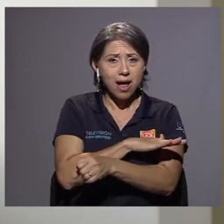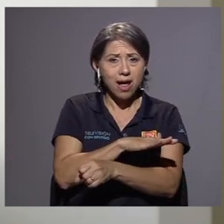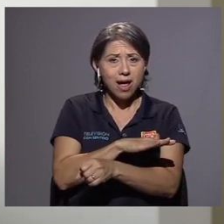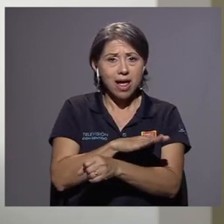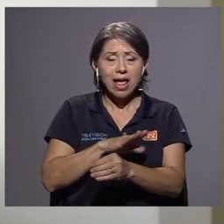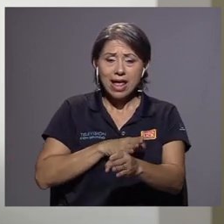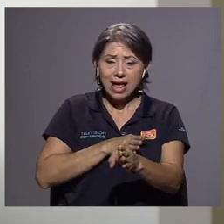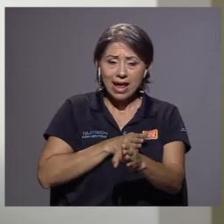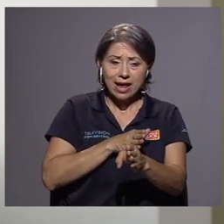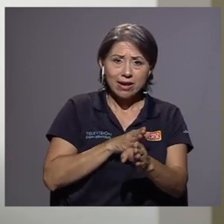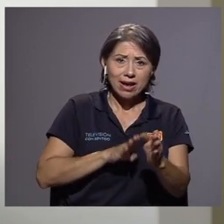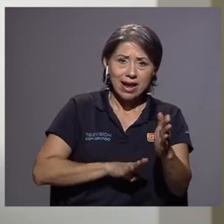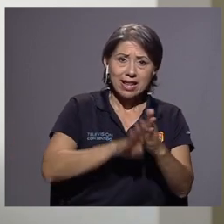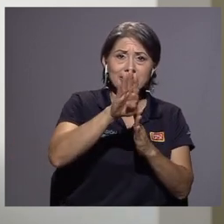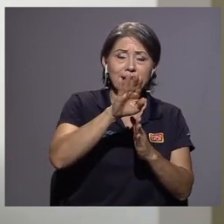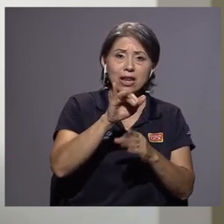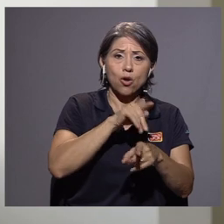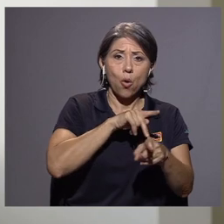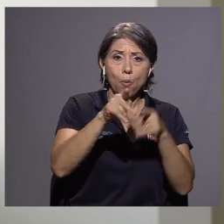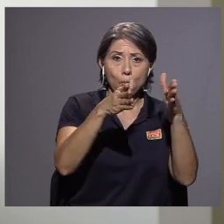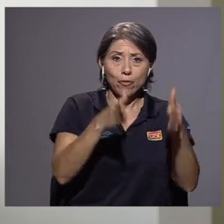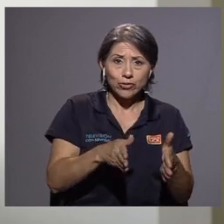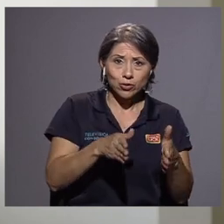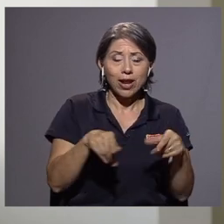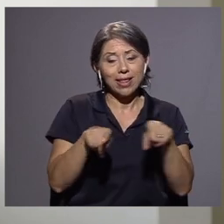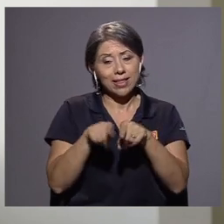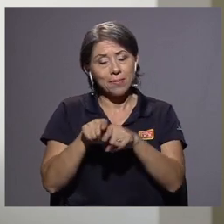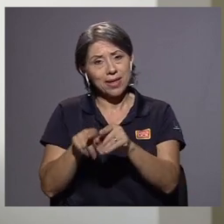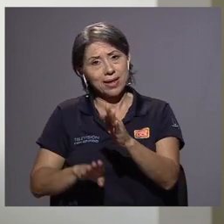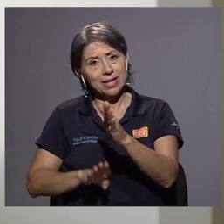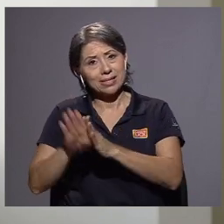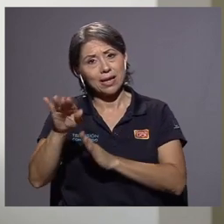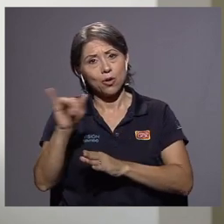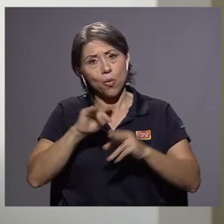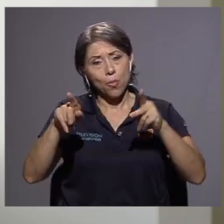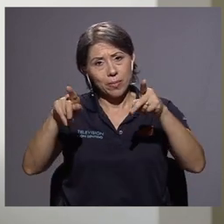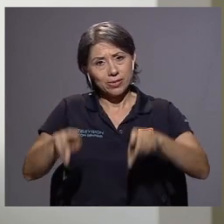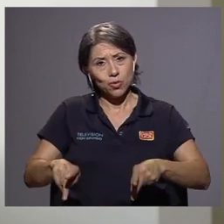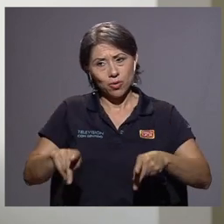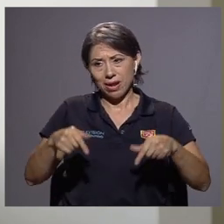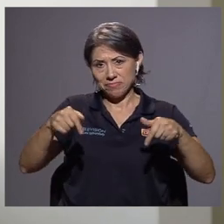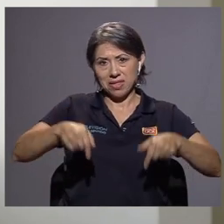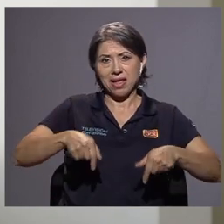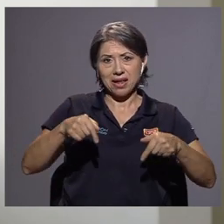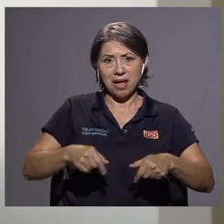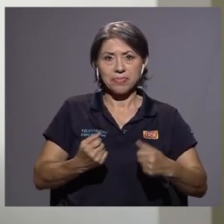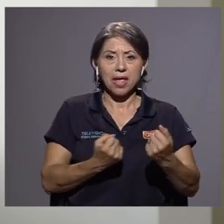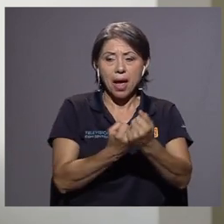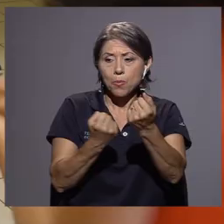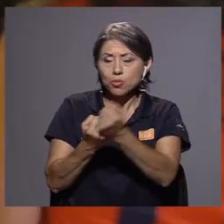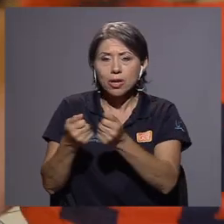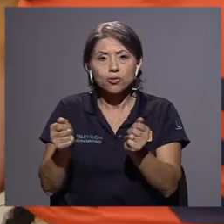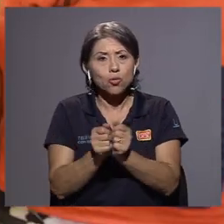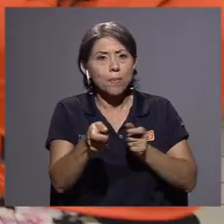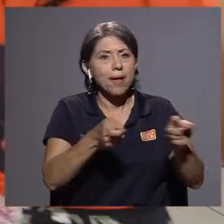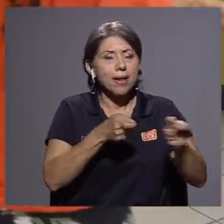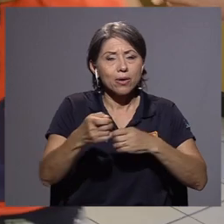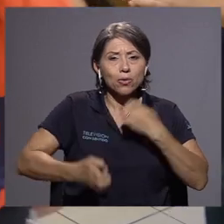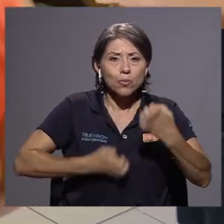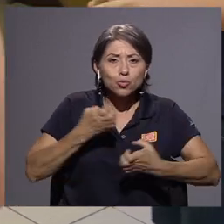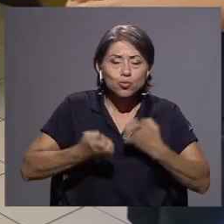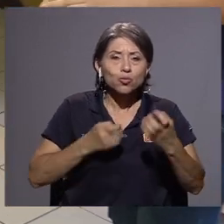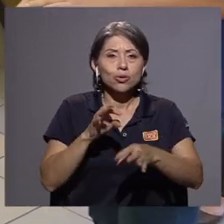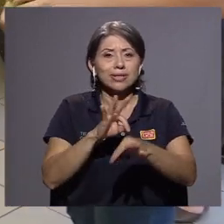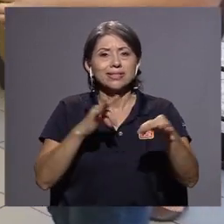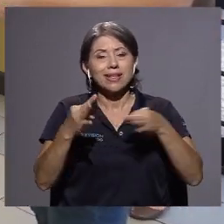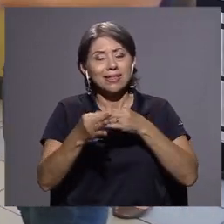digamos, como profesional, no solo únicamente, sino como persona al convivir acá, apoyarnos con los manejos de emociones, talleres